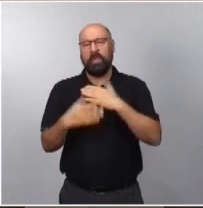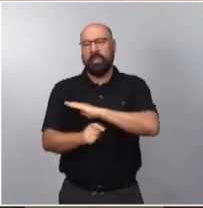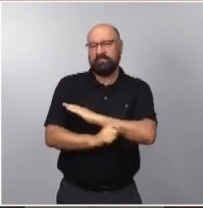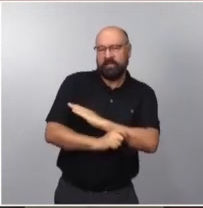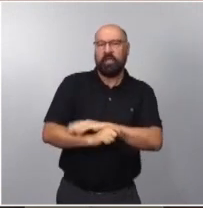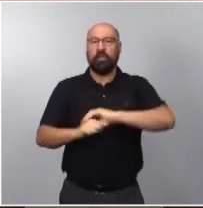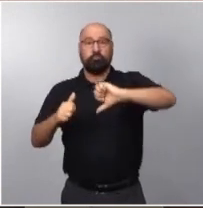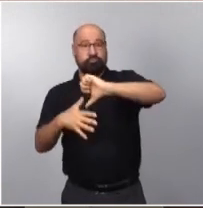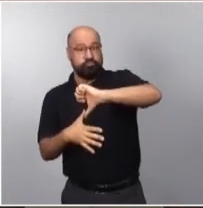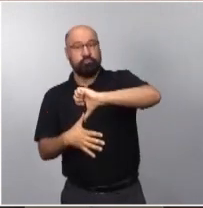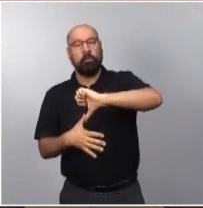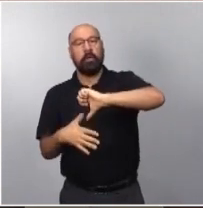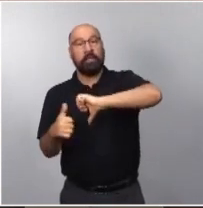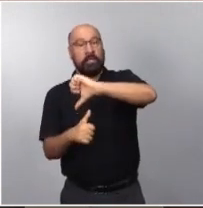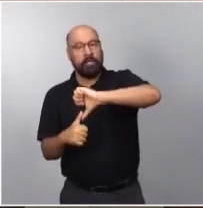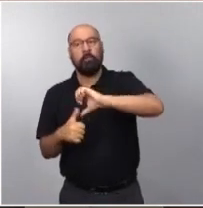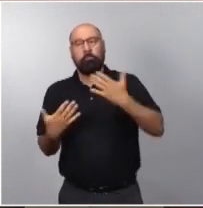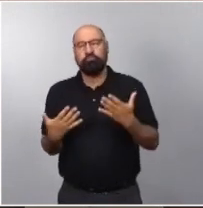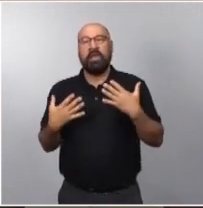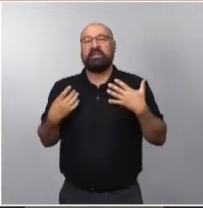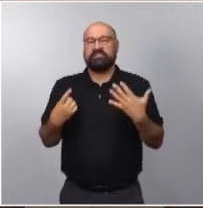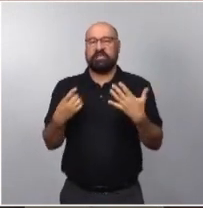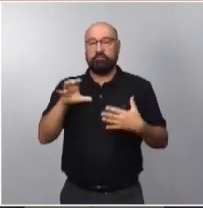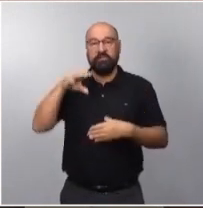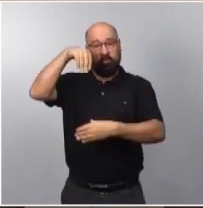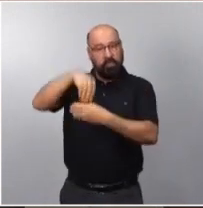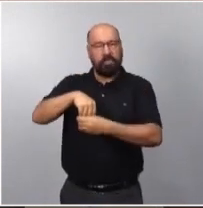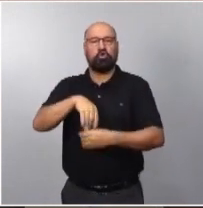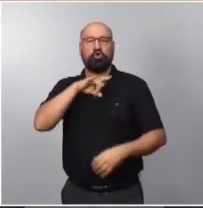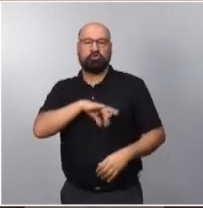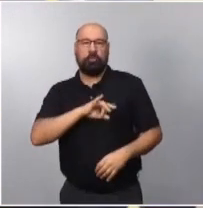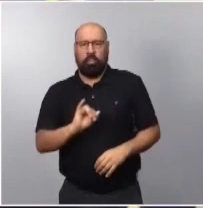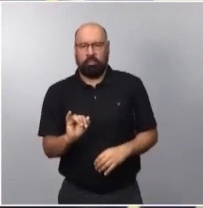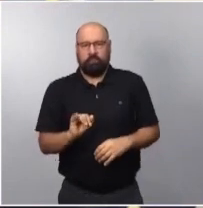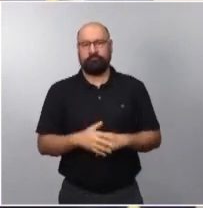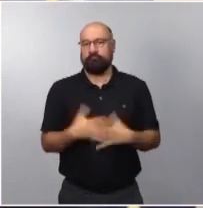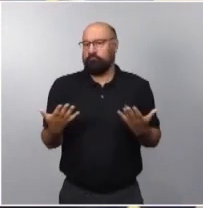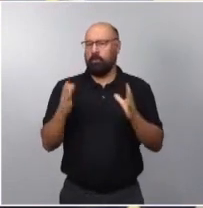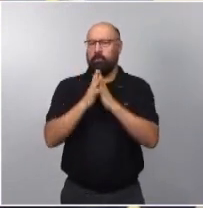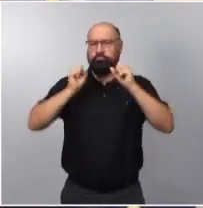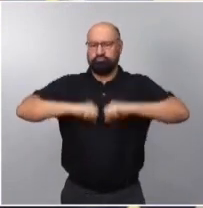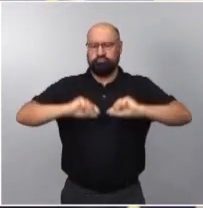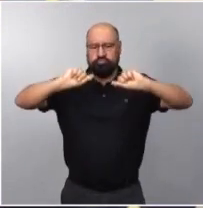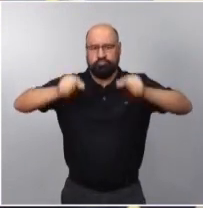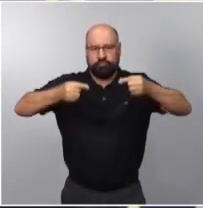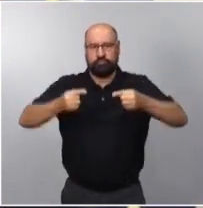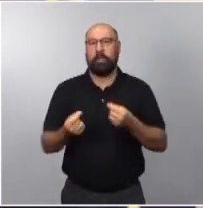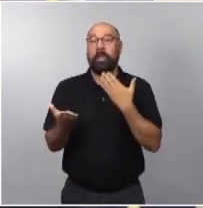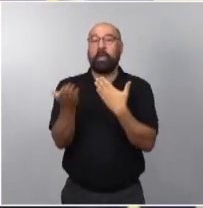y debemos seguir esa senda. Y para ello hemos firmado acuerdos para relanzar nuestras consultas políticas,